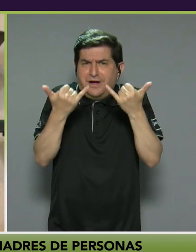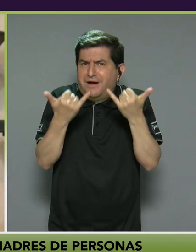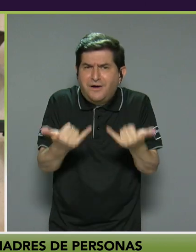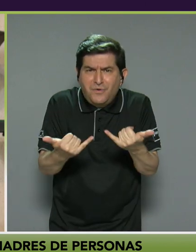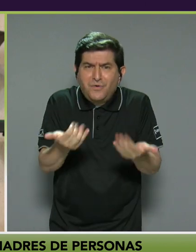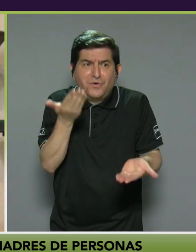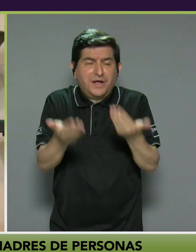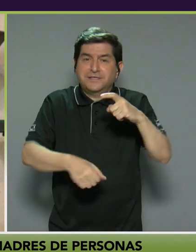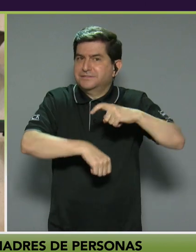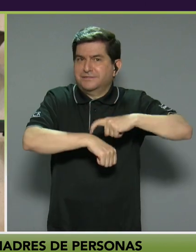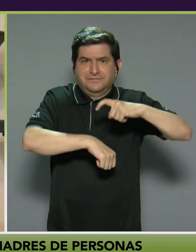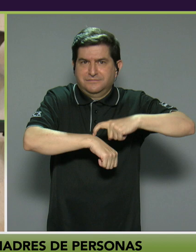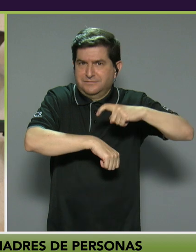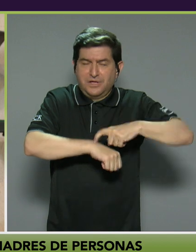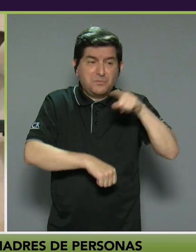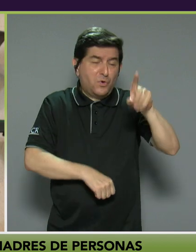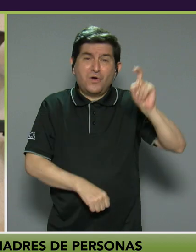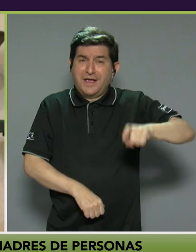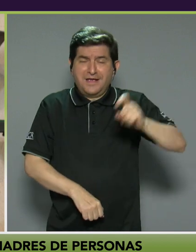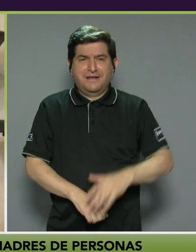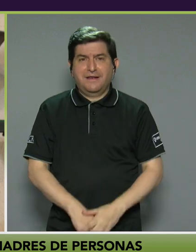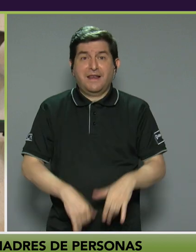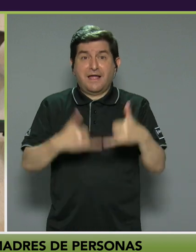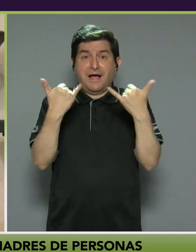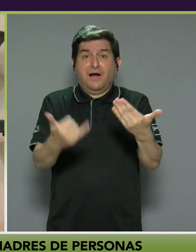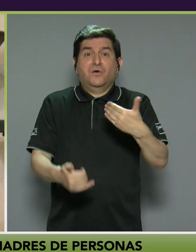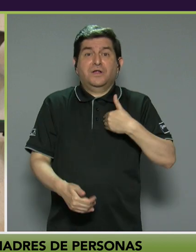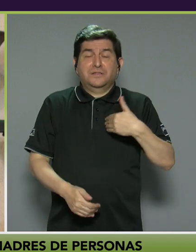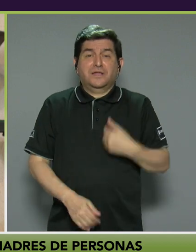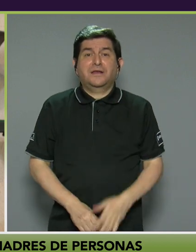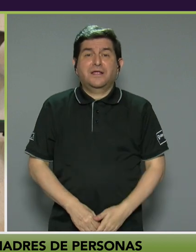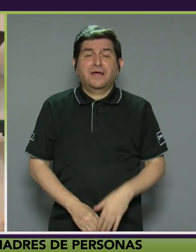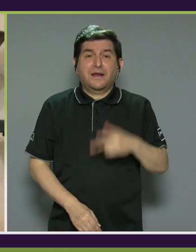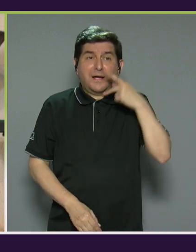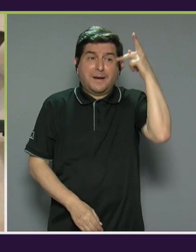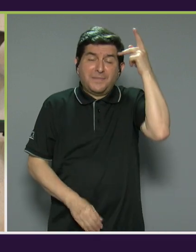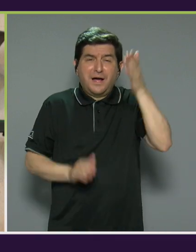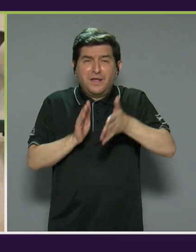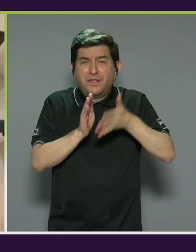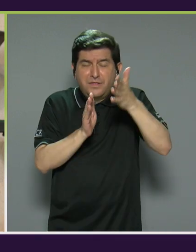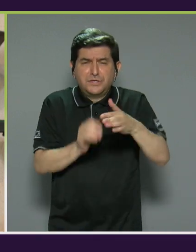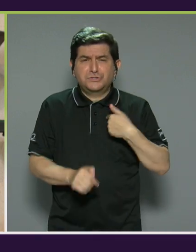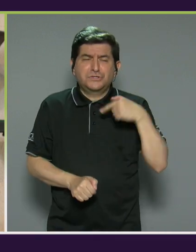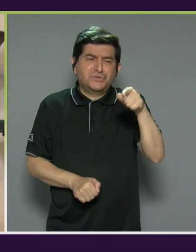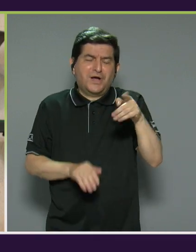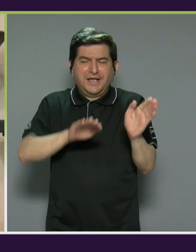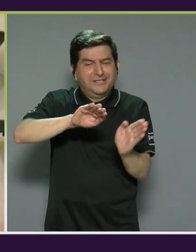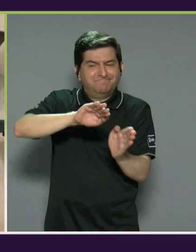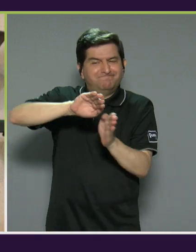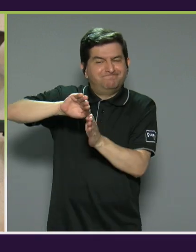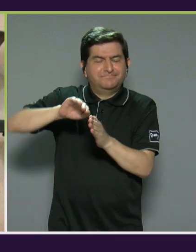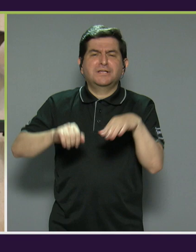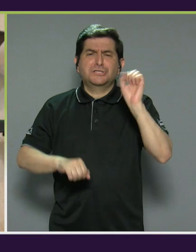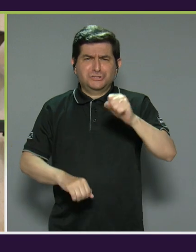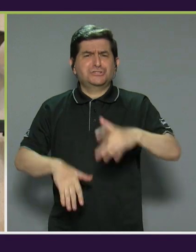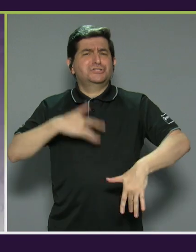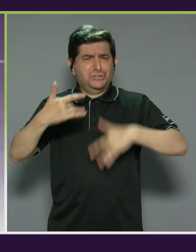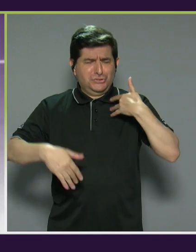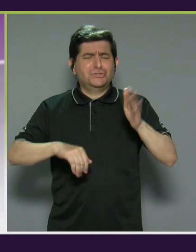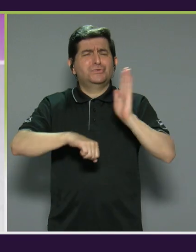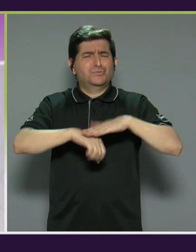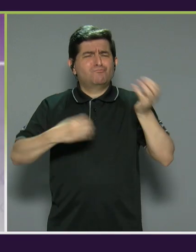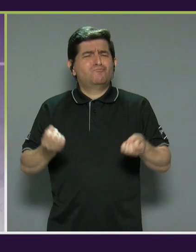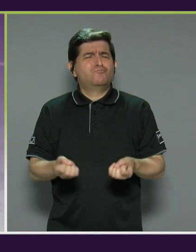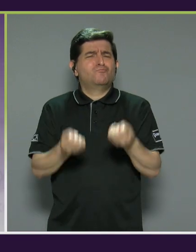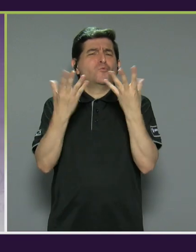dedicándole el tiempo que él requiere? ¿Por qué ahora tengo que cuidar a mis papás y entonces estoy dejándolo a él? Sí hay mucho sentimiento de culpa,